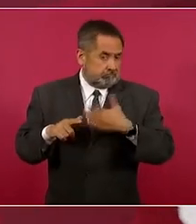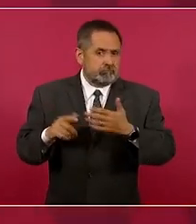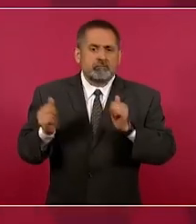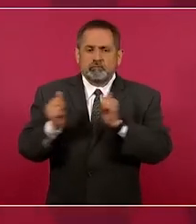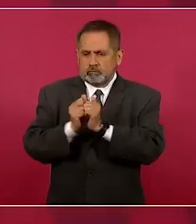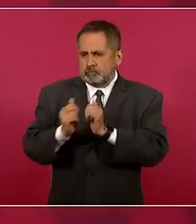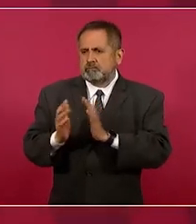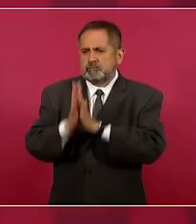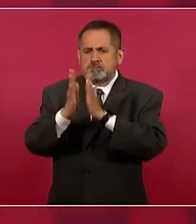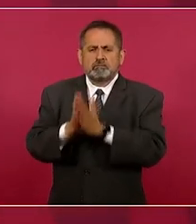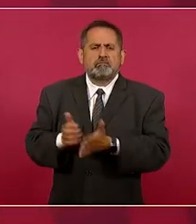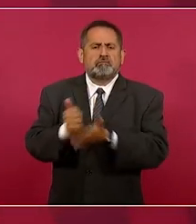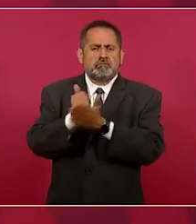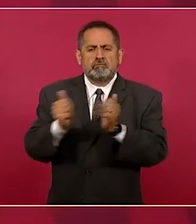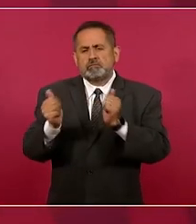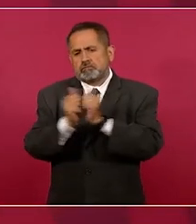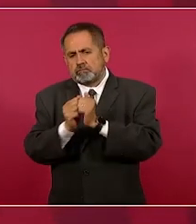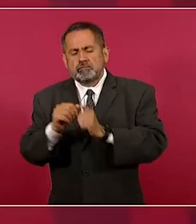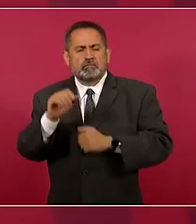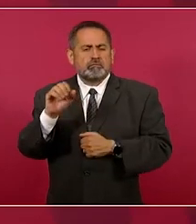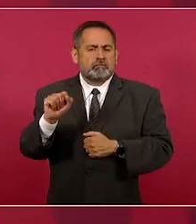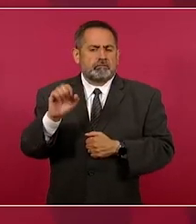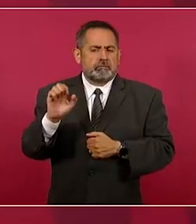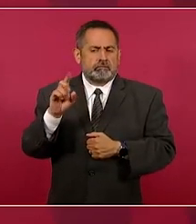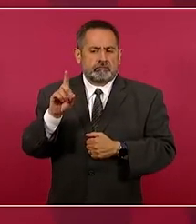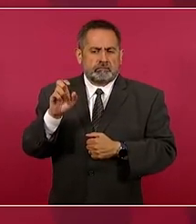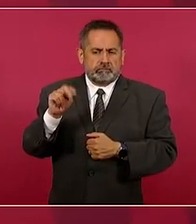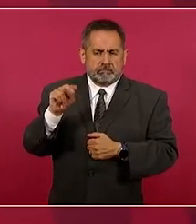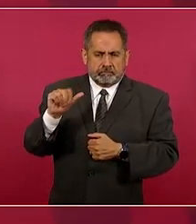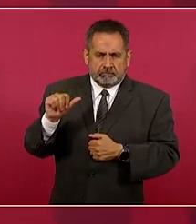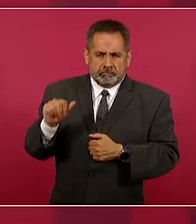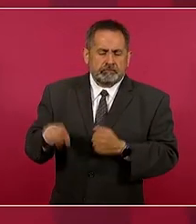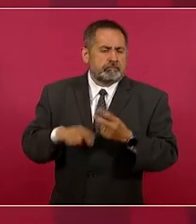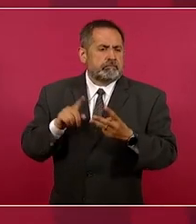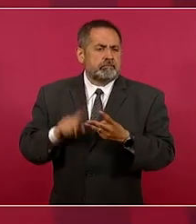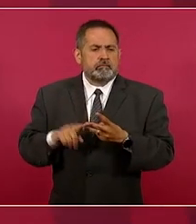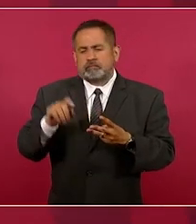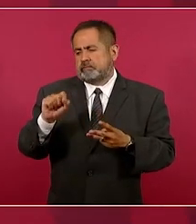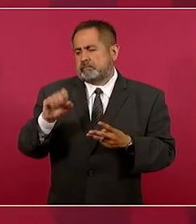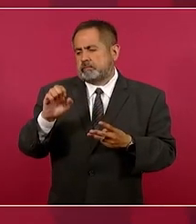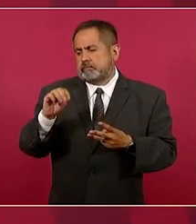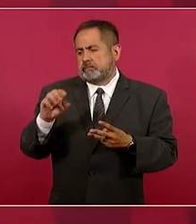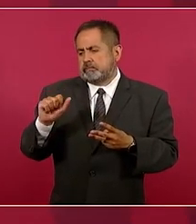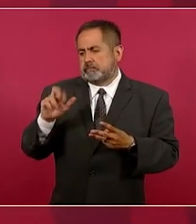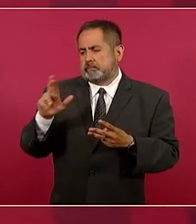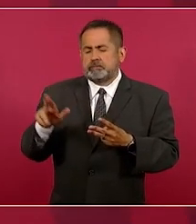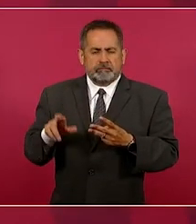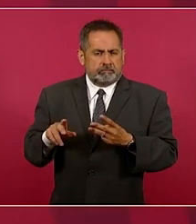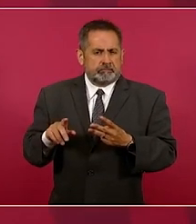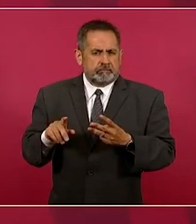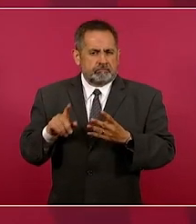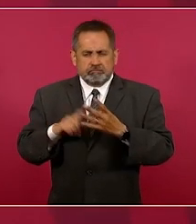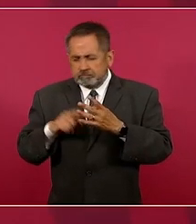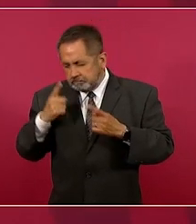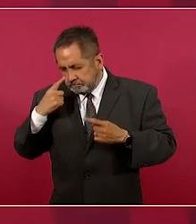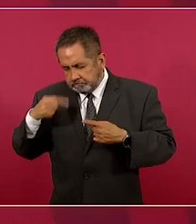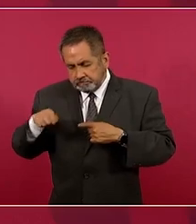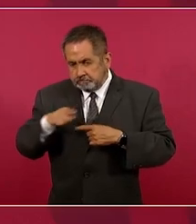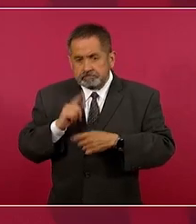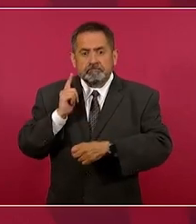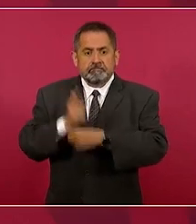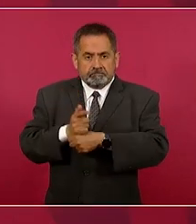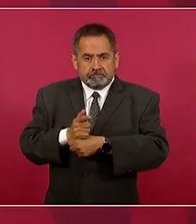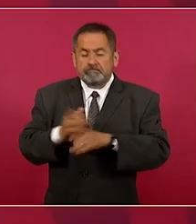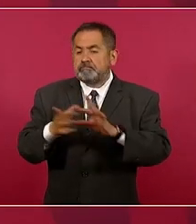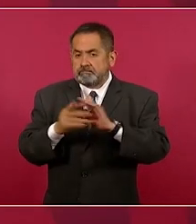colaboración con la Secretaría de Defensa, de Marina, hemos logrado